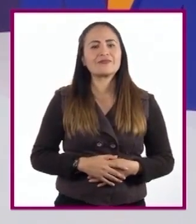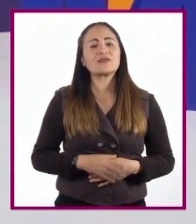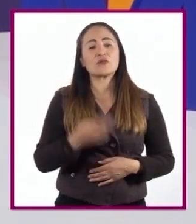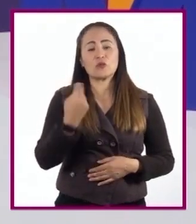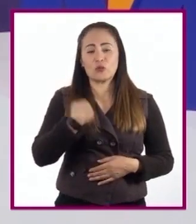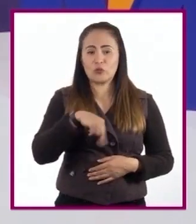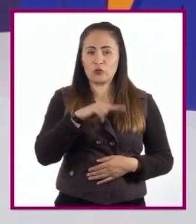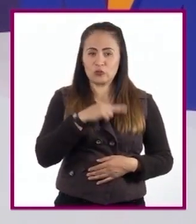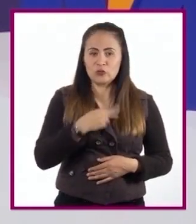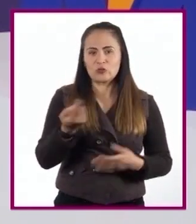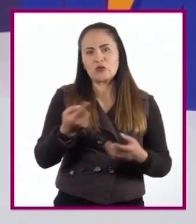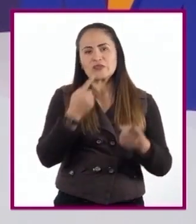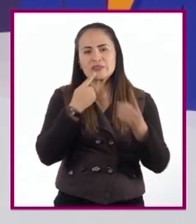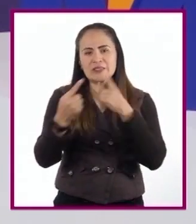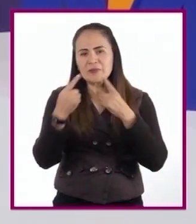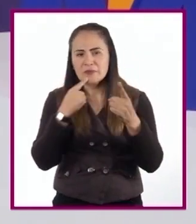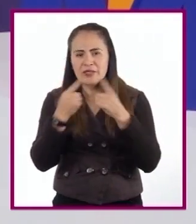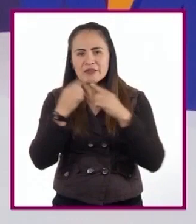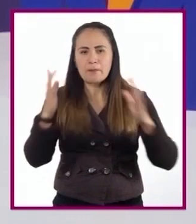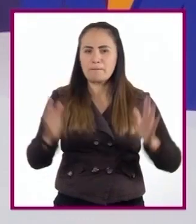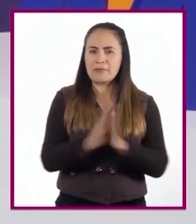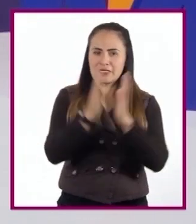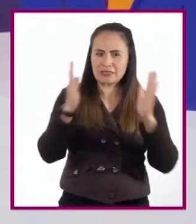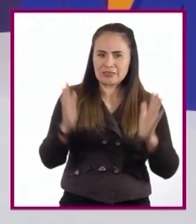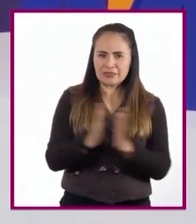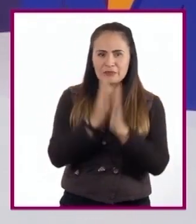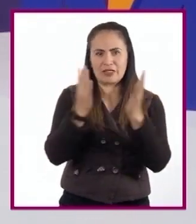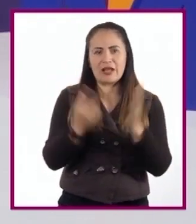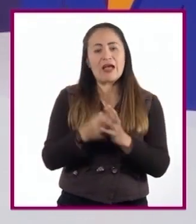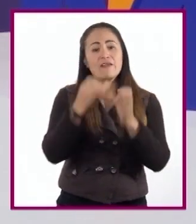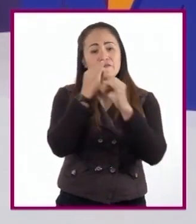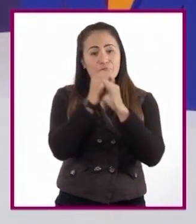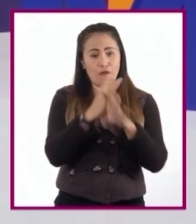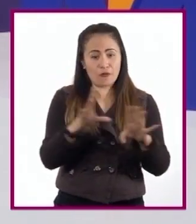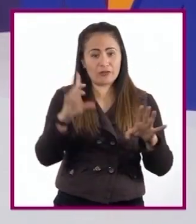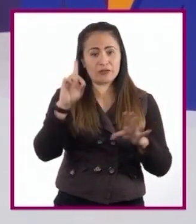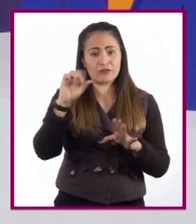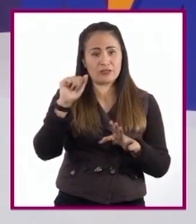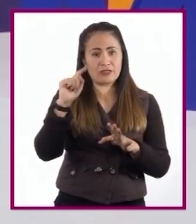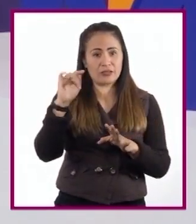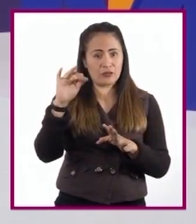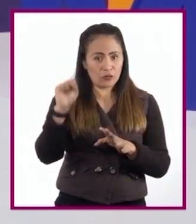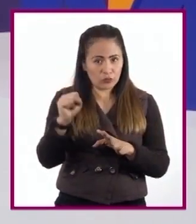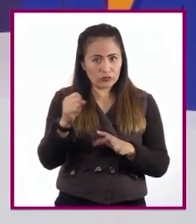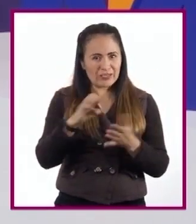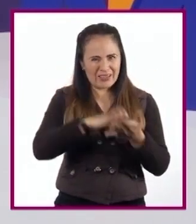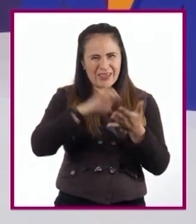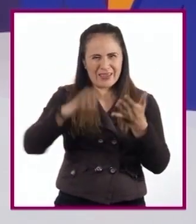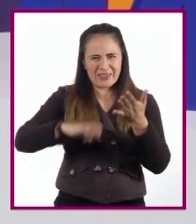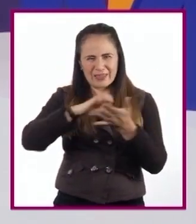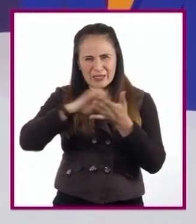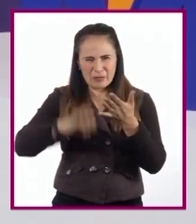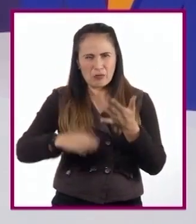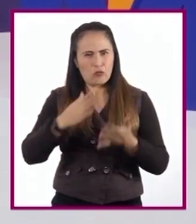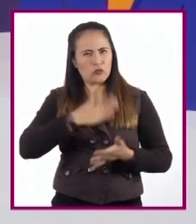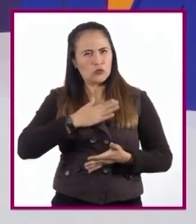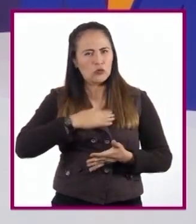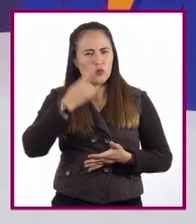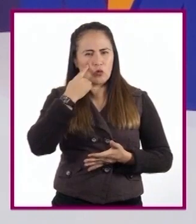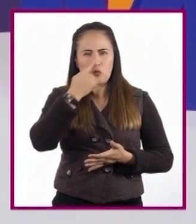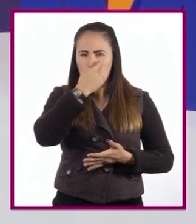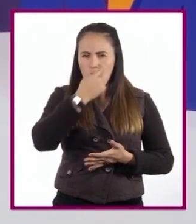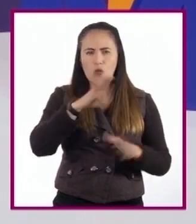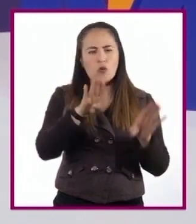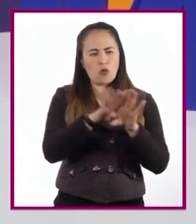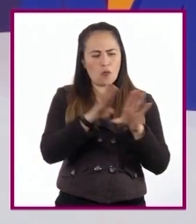participamos en un debate, una manera de conseguir los datos y ejemplos que necesitamos para apoyar nuestra postura es mediante